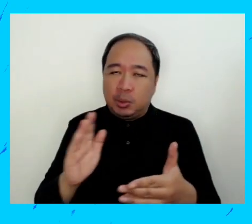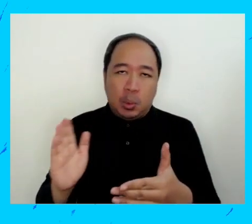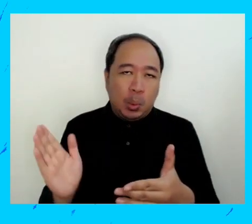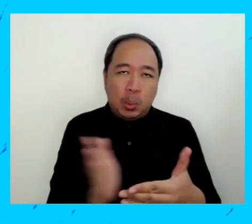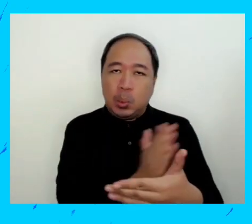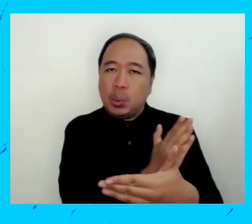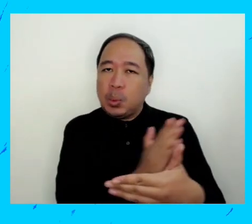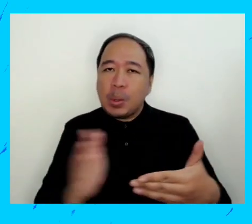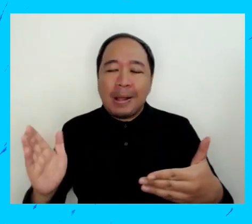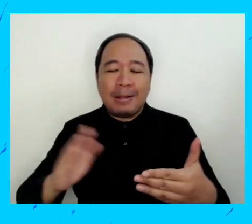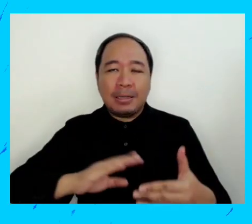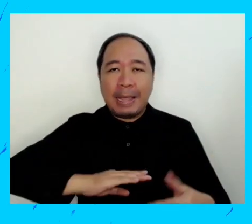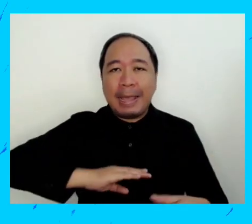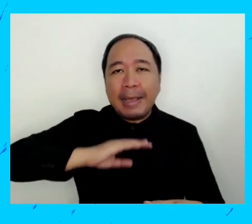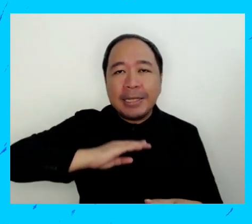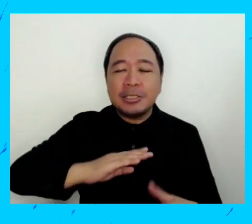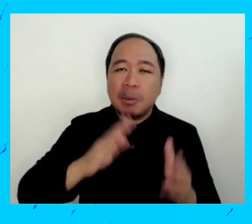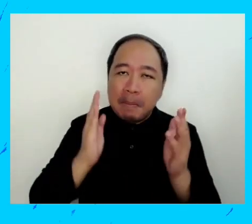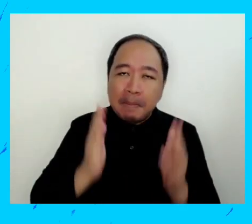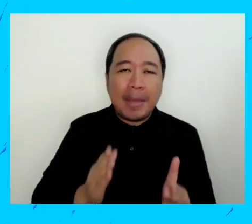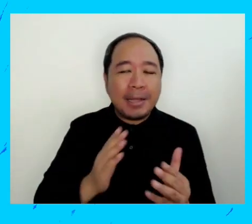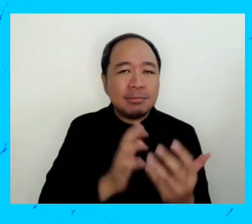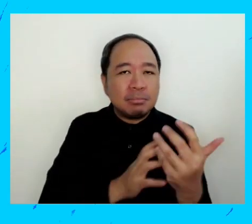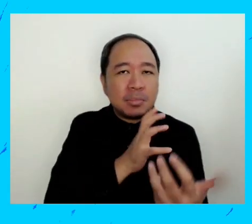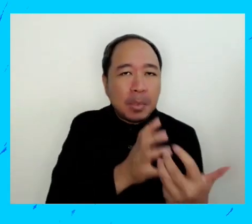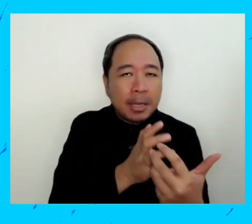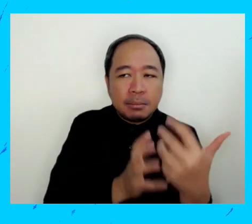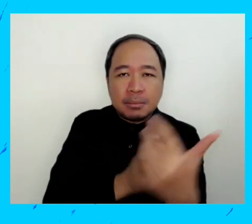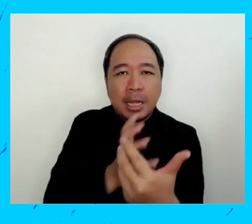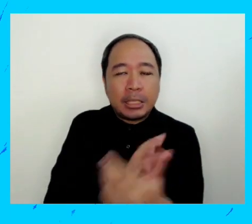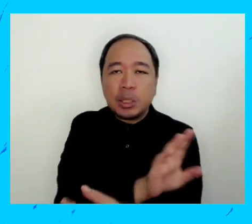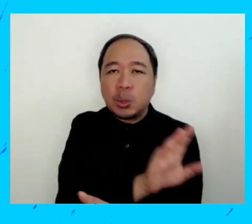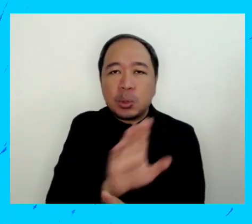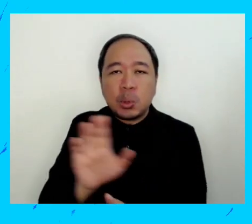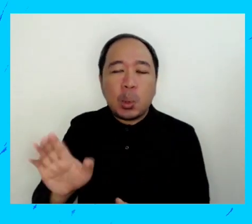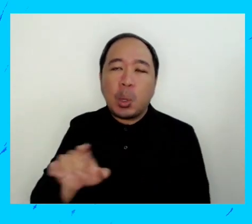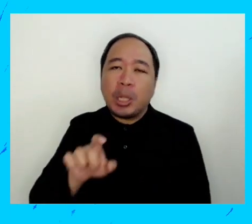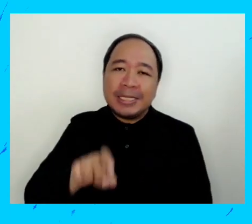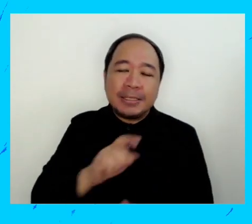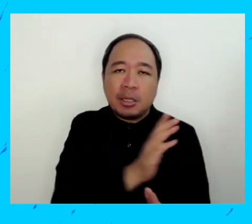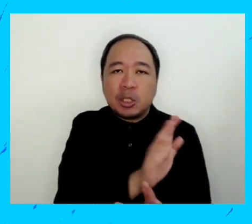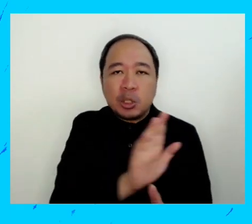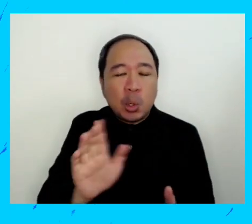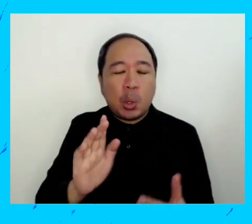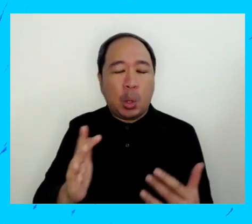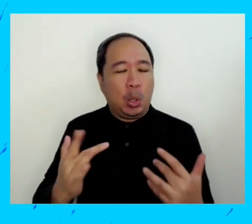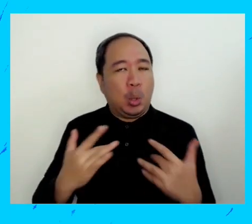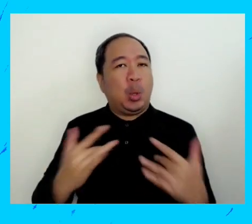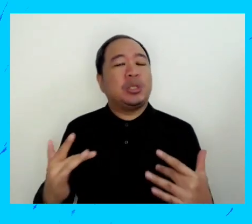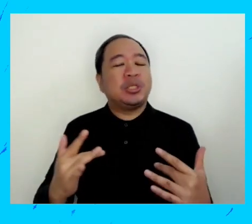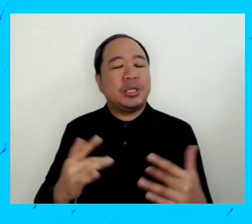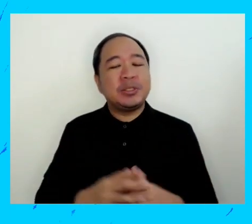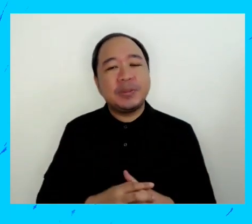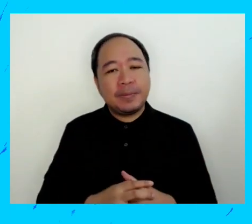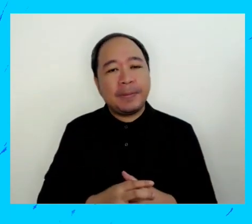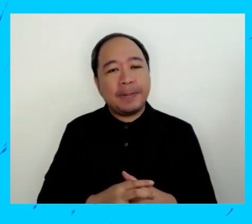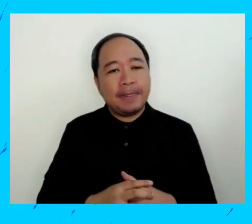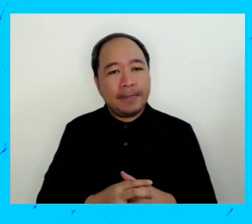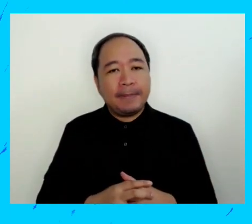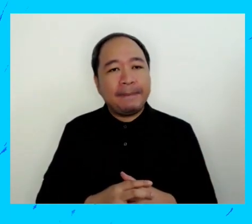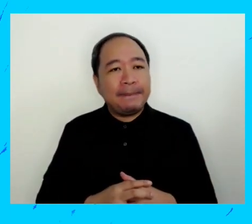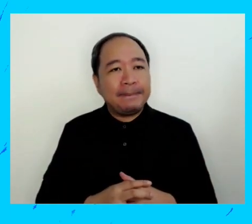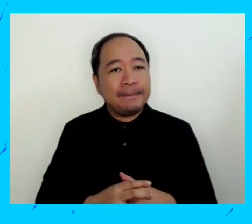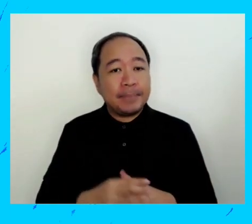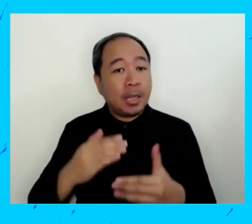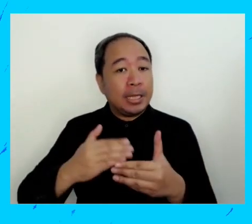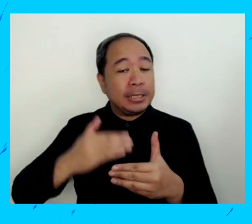Entonces, claro que, bueno, como dijiste, la educación sexual completa se aplica a todos los rangos de